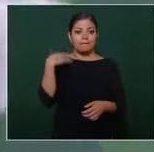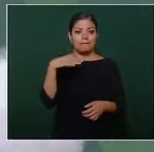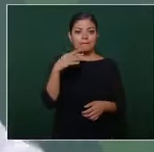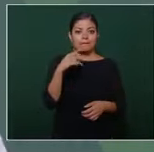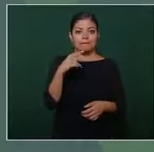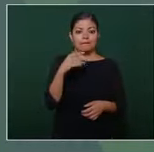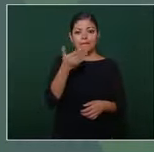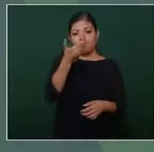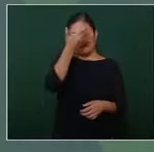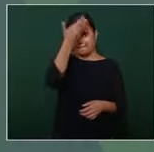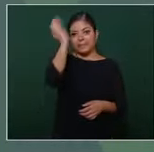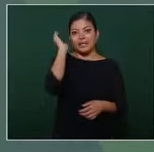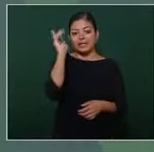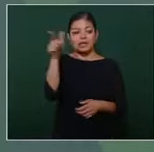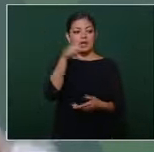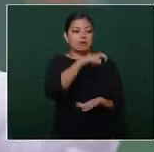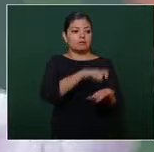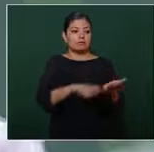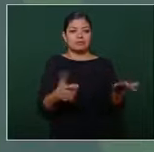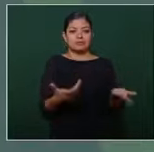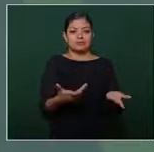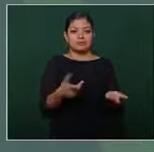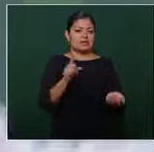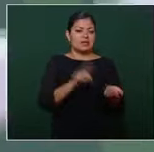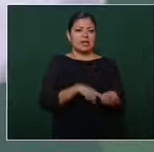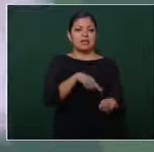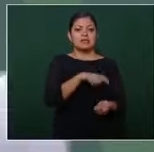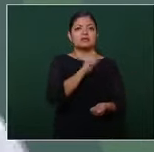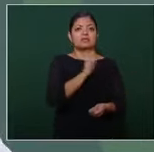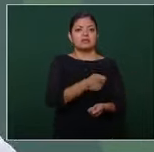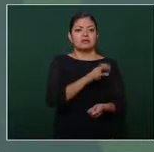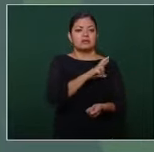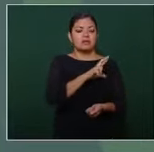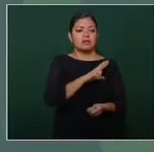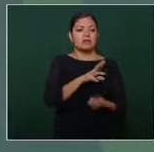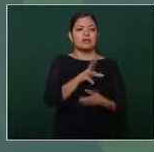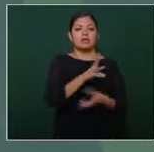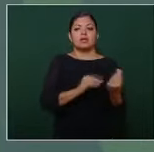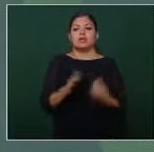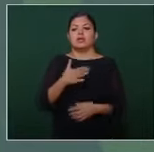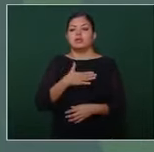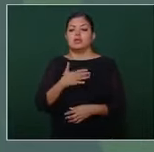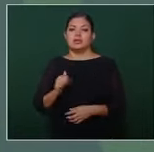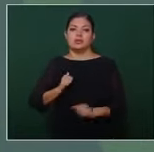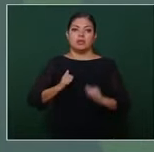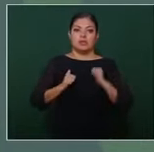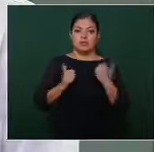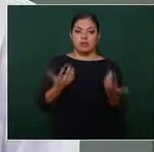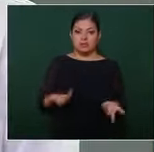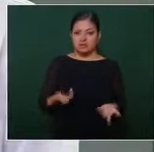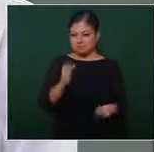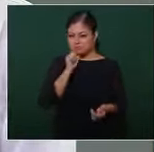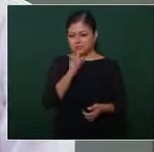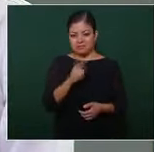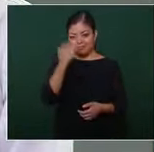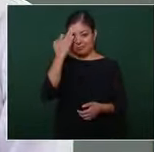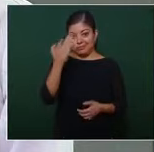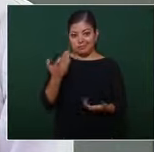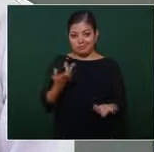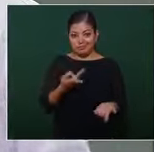compraron de nuevo o sea son privatizadores y son estatistas al mismo tiempo